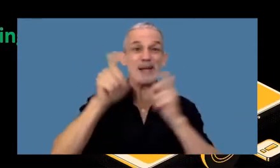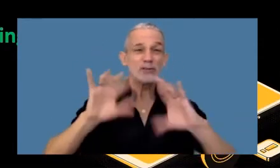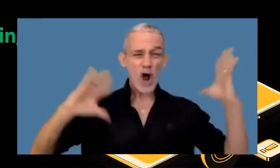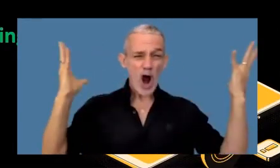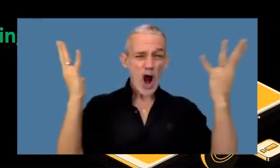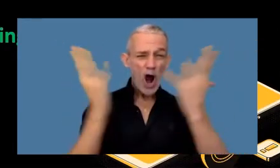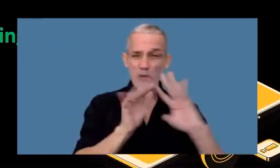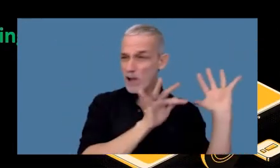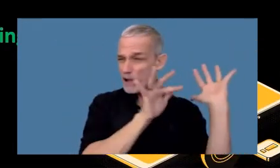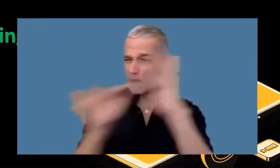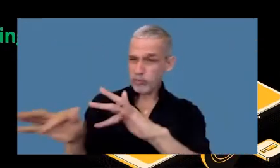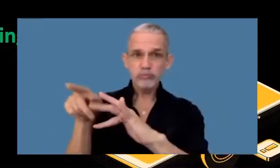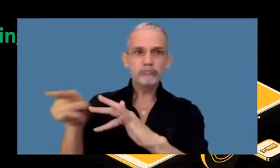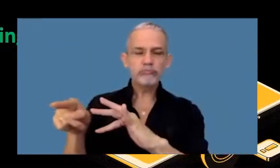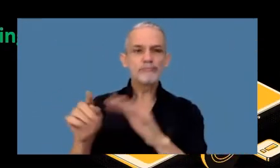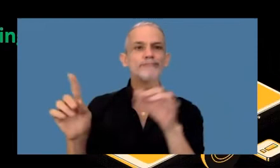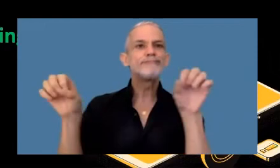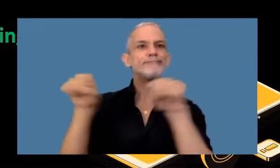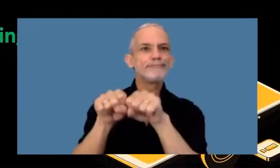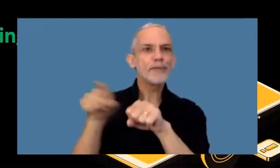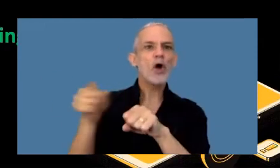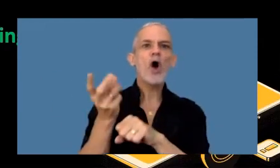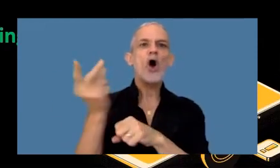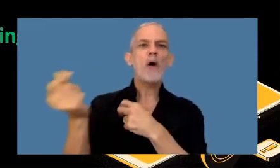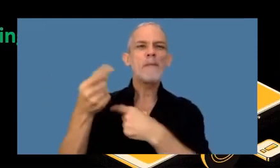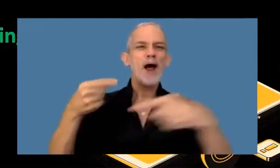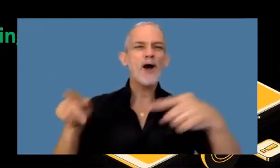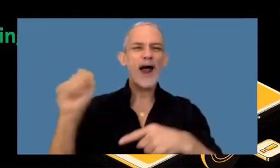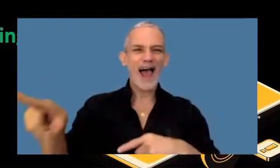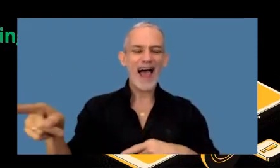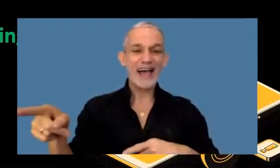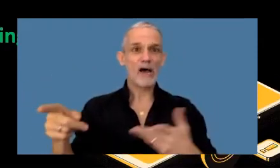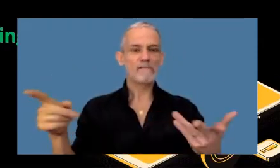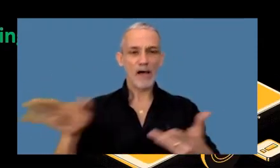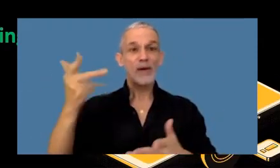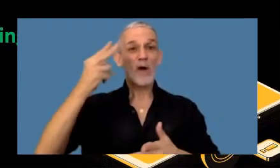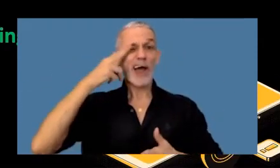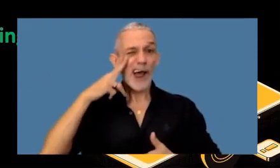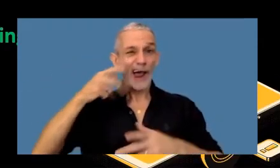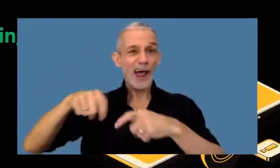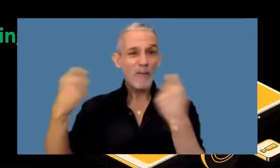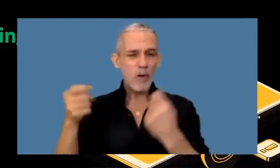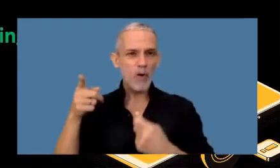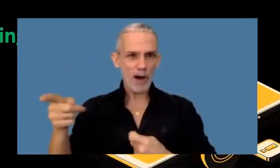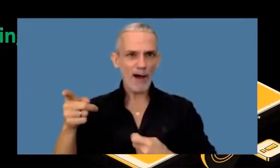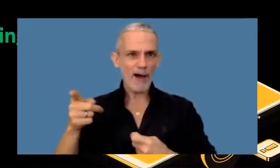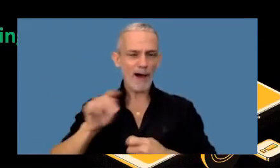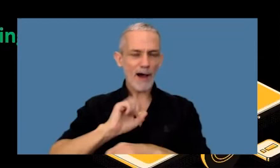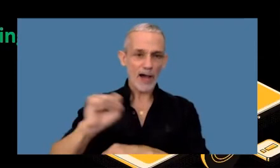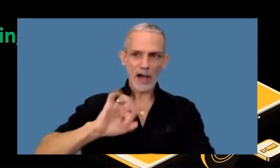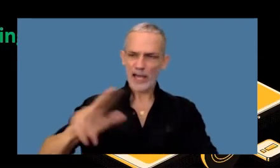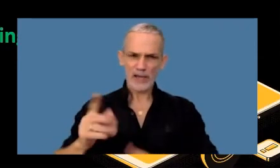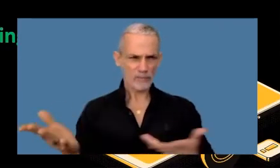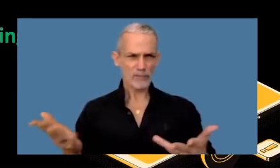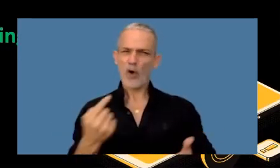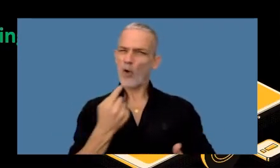el planeta fueron se conectaron y adquirieron valores cuando fueron hackeados la duda